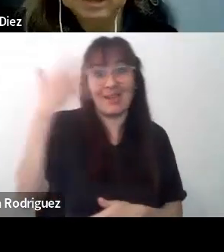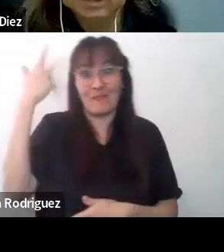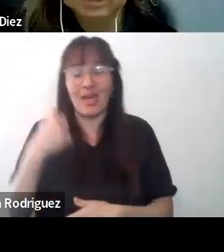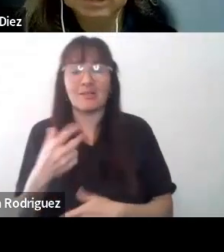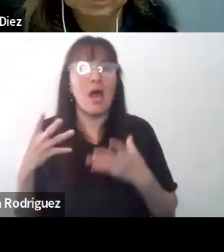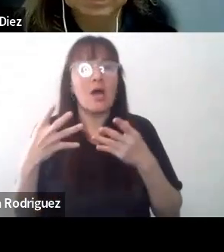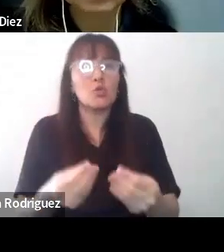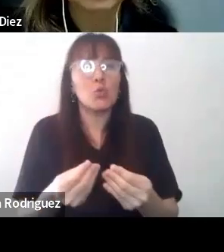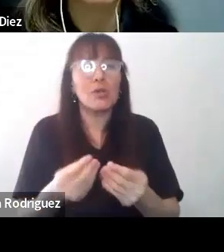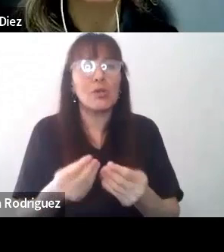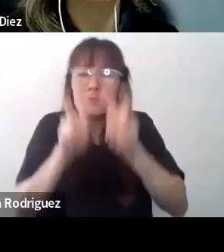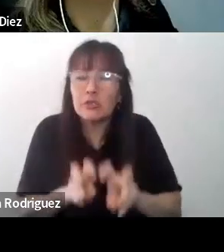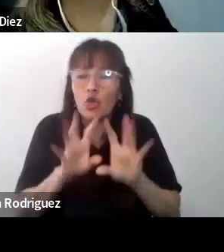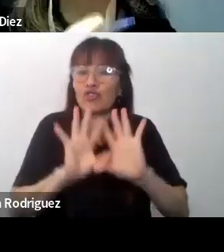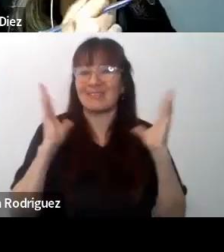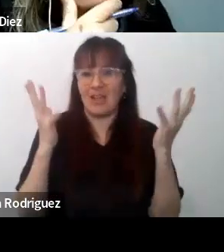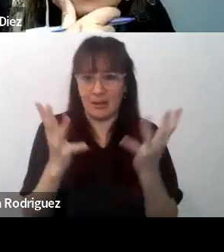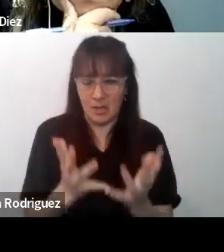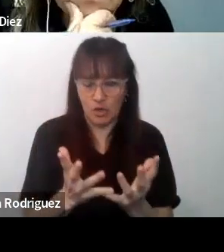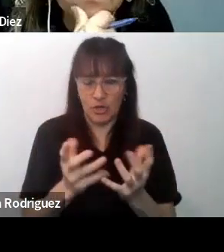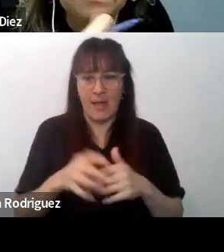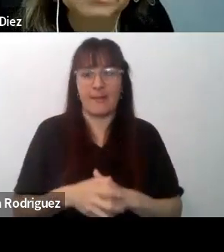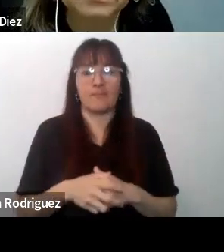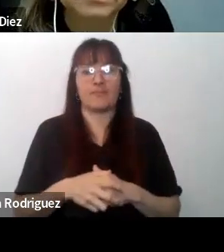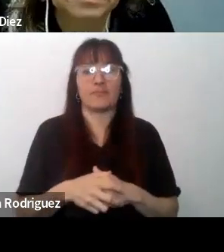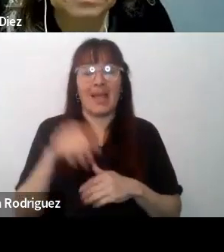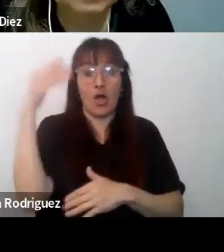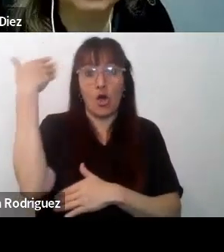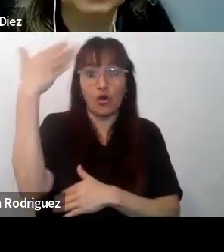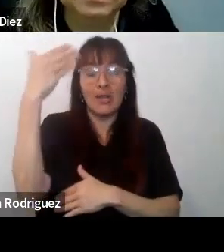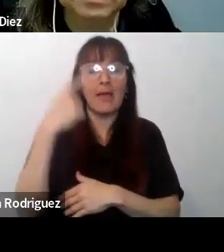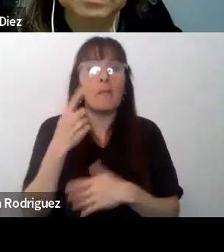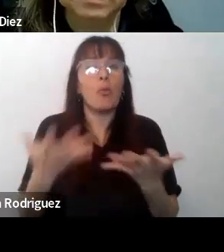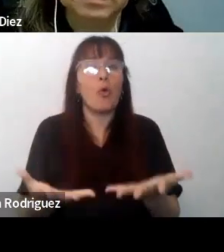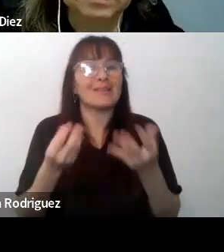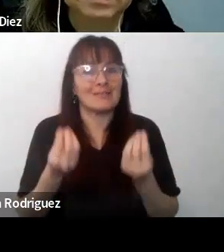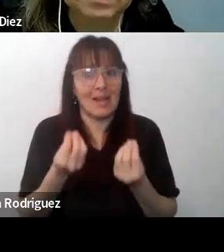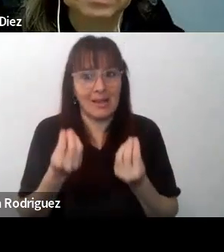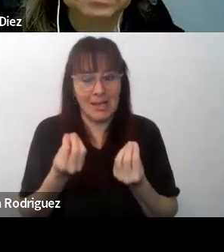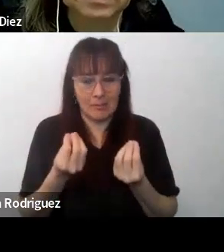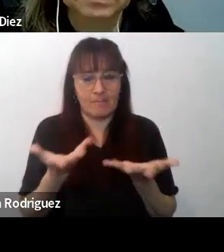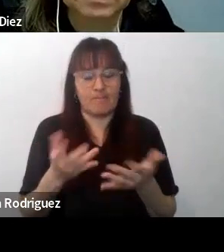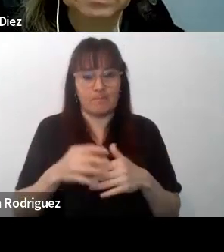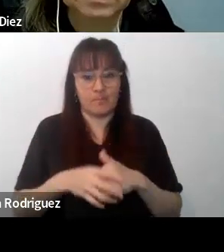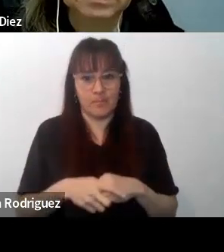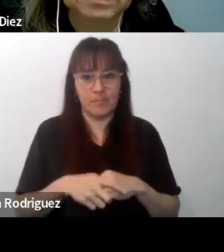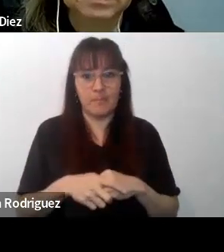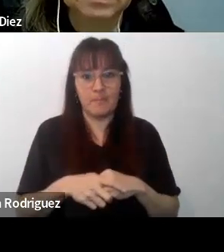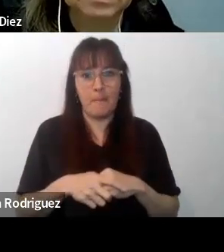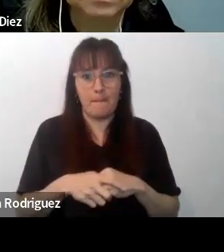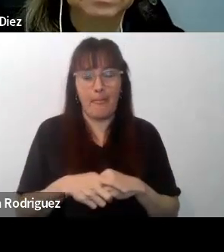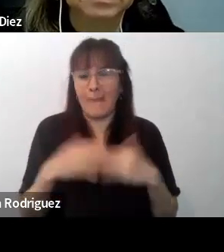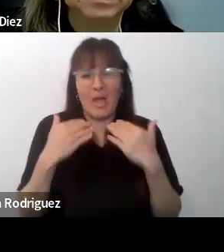internacional. Y estos tramos nos muestran que, más allá de las fronteras